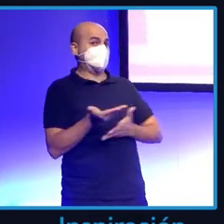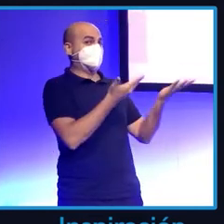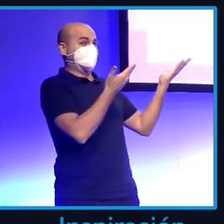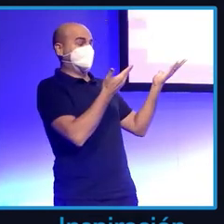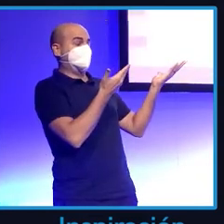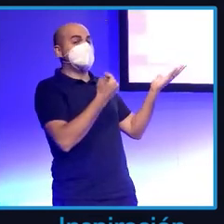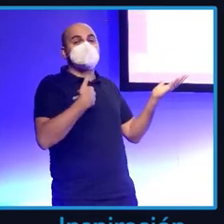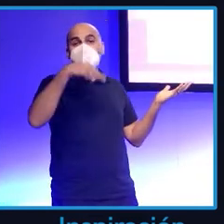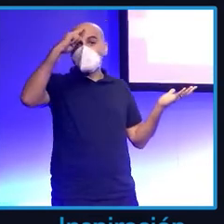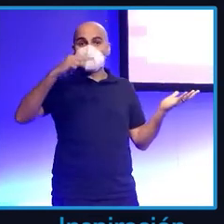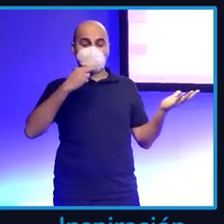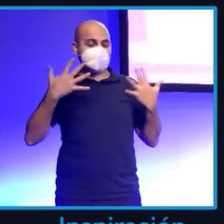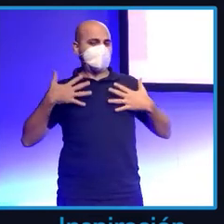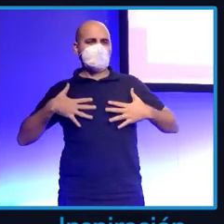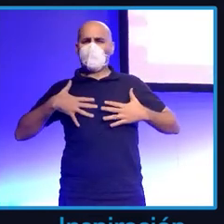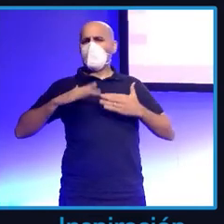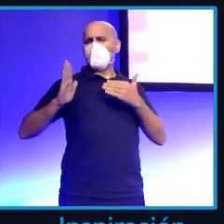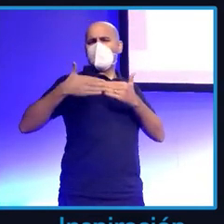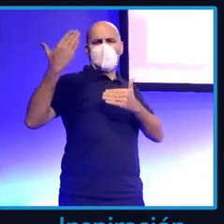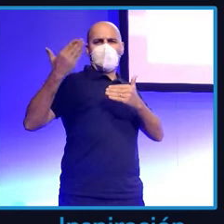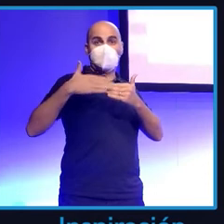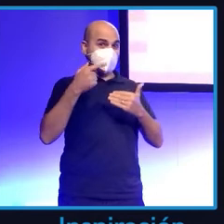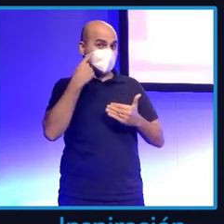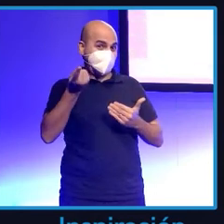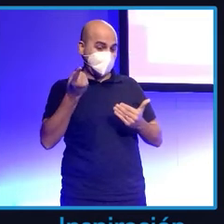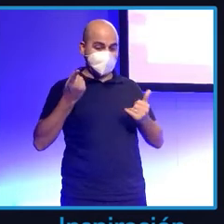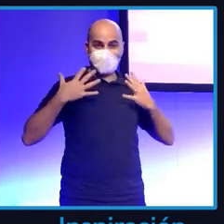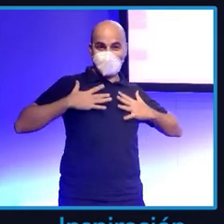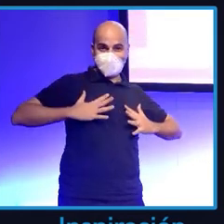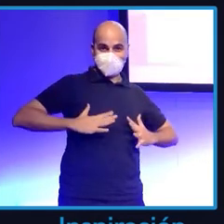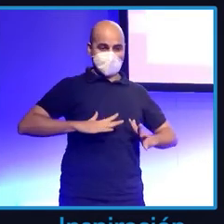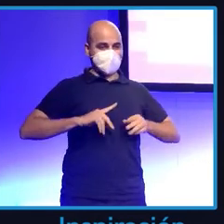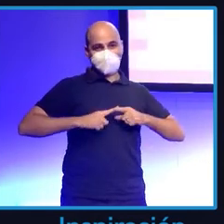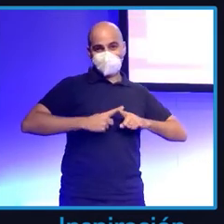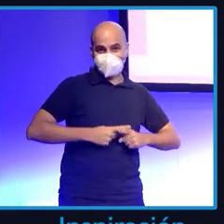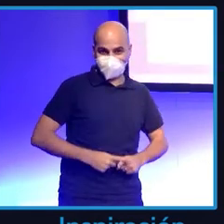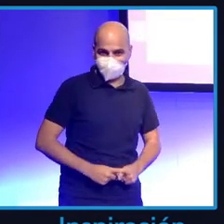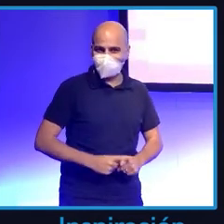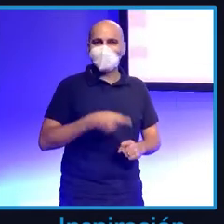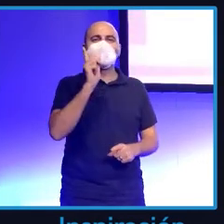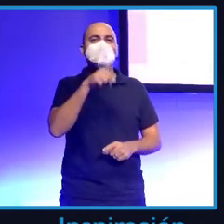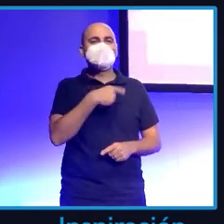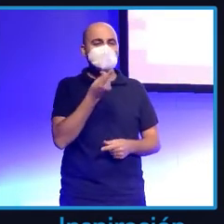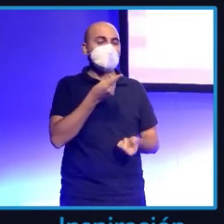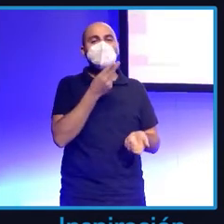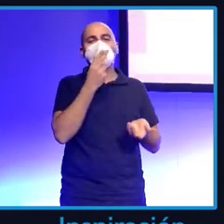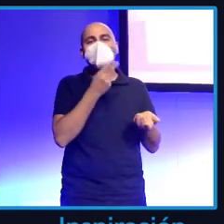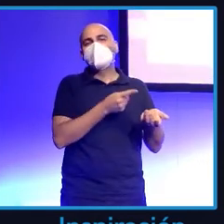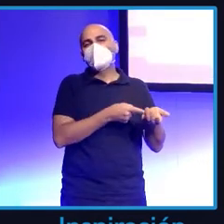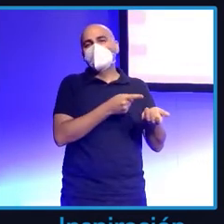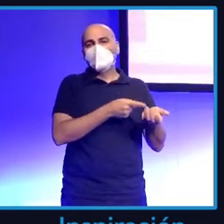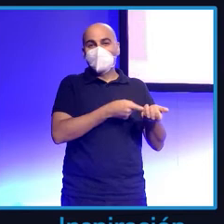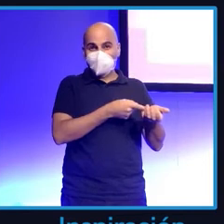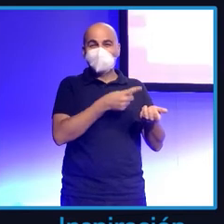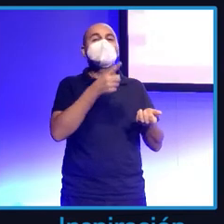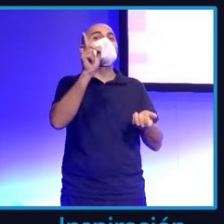a la moda. Un jersey de sierra maravilloso. El cenicero que está ahí, veis, de la época. Todo marketing. La